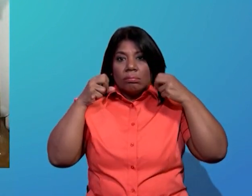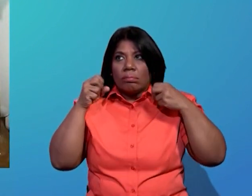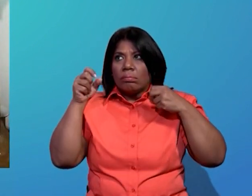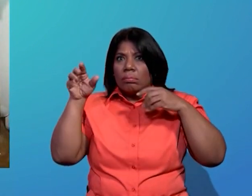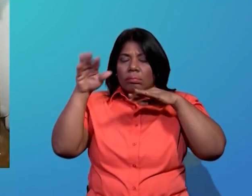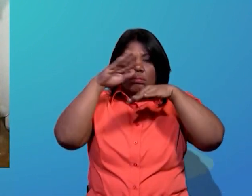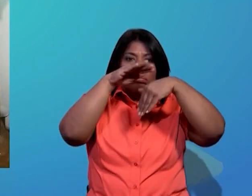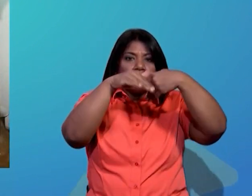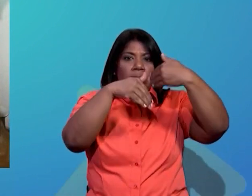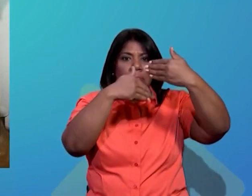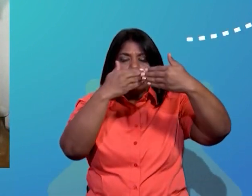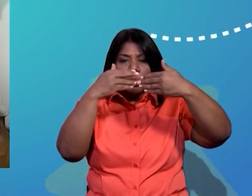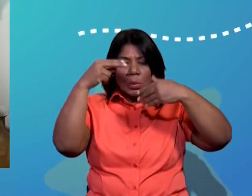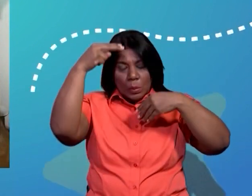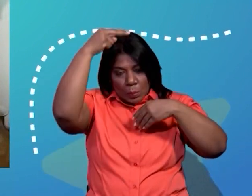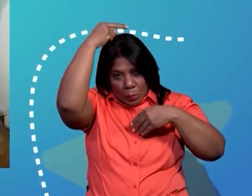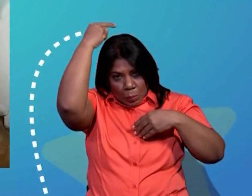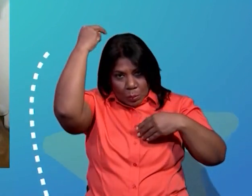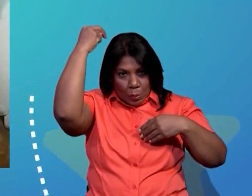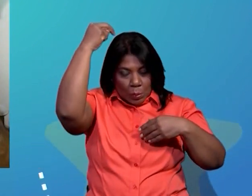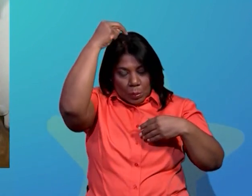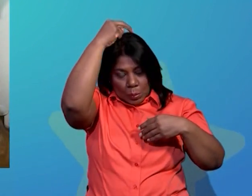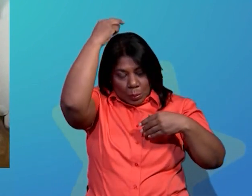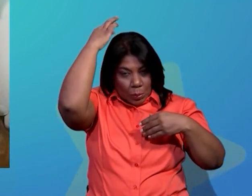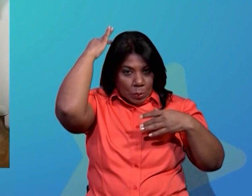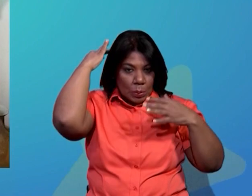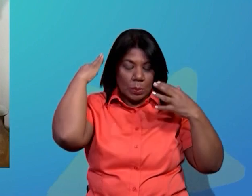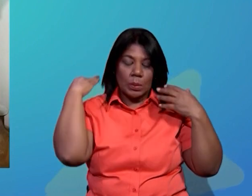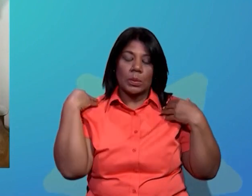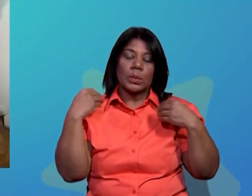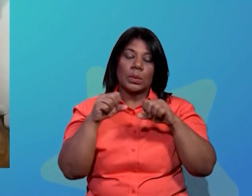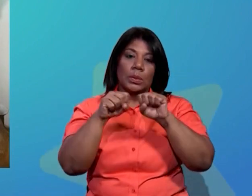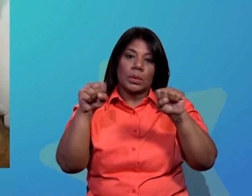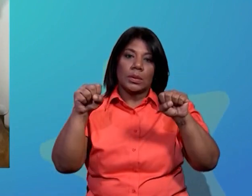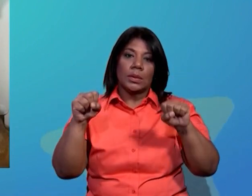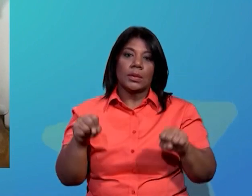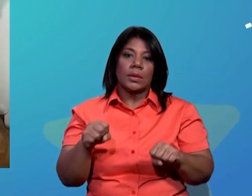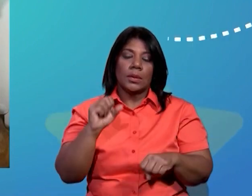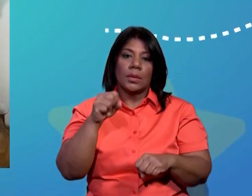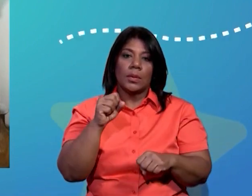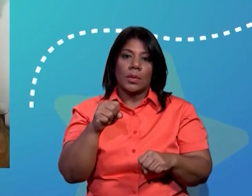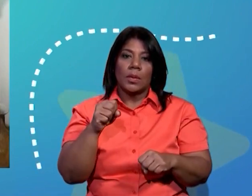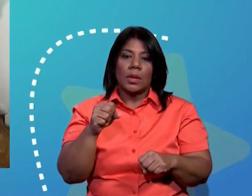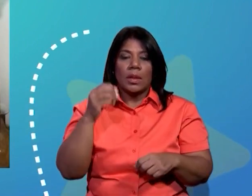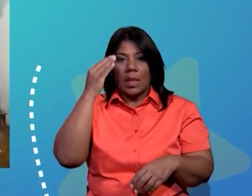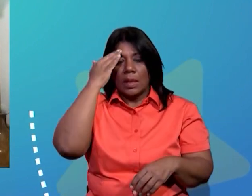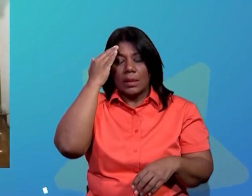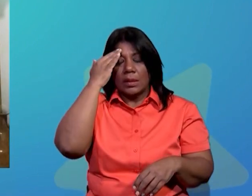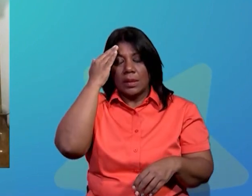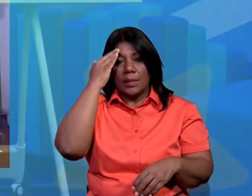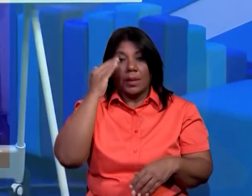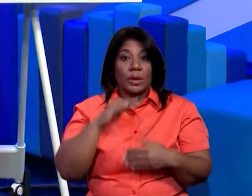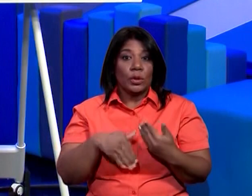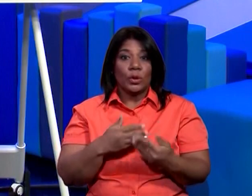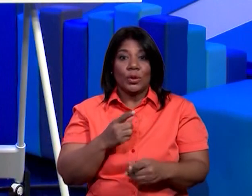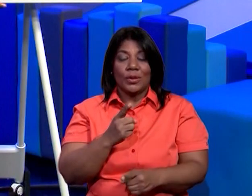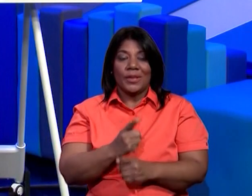tramitándola al sistema nervioso para que cada uno de los estímulos reciban las decisiones adecuadas